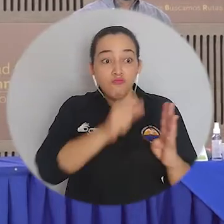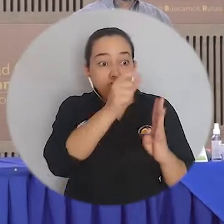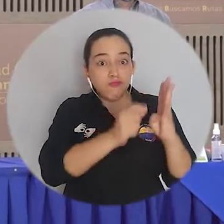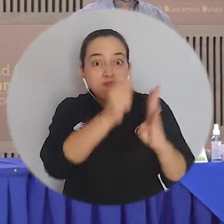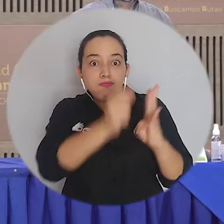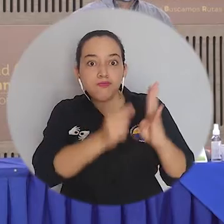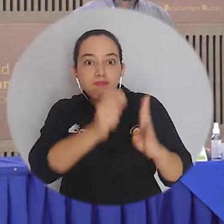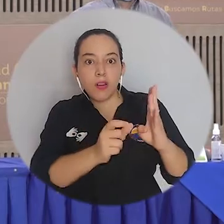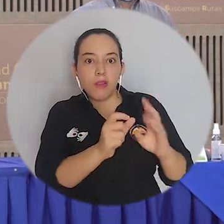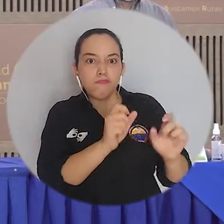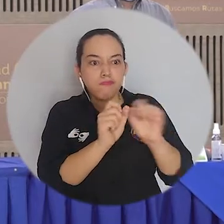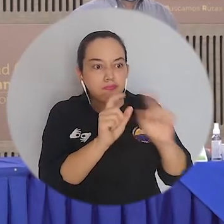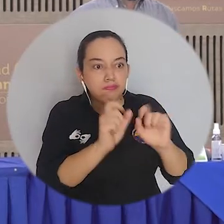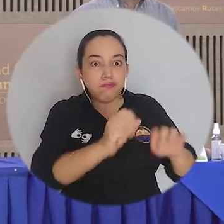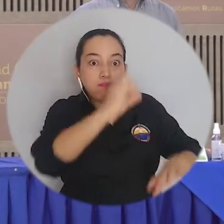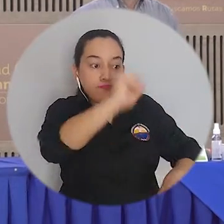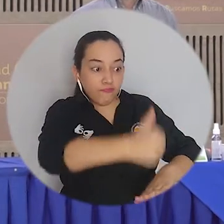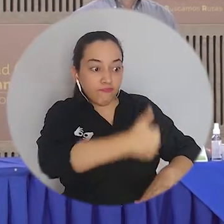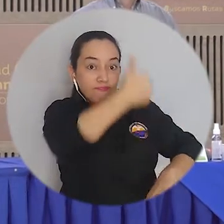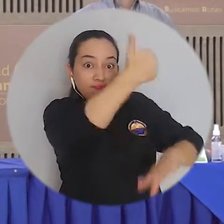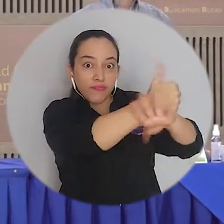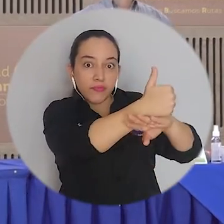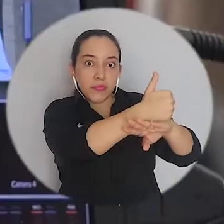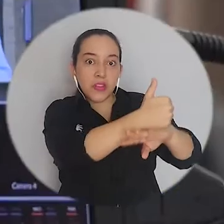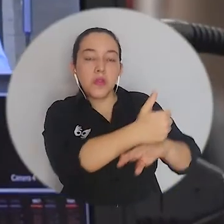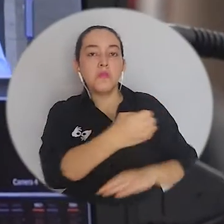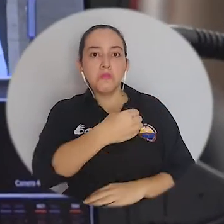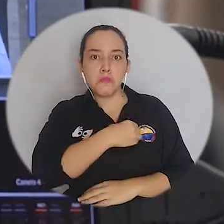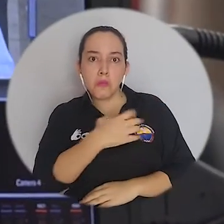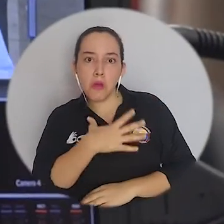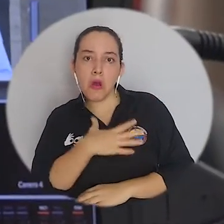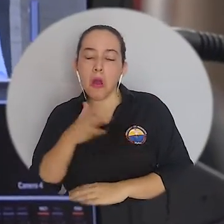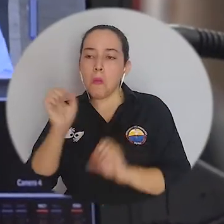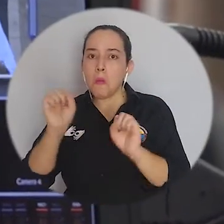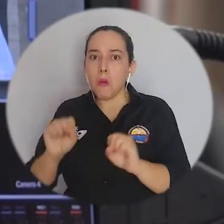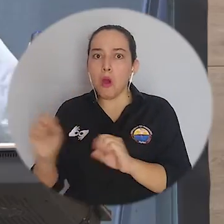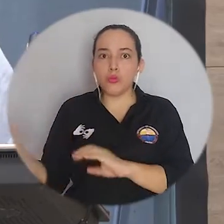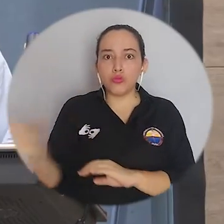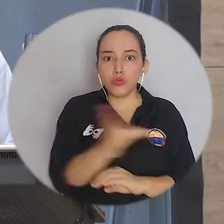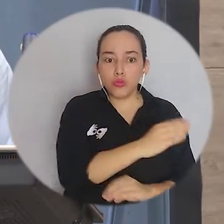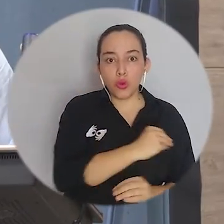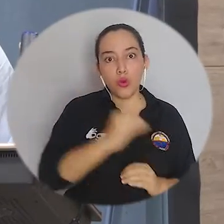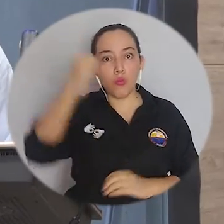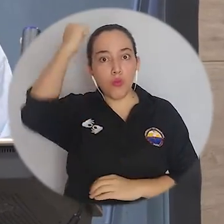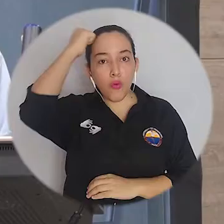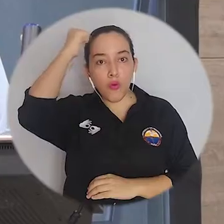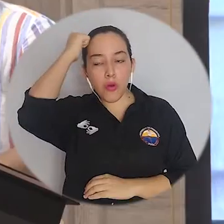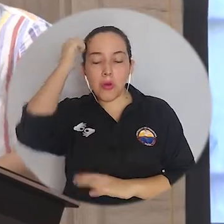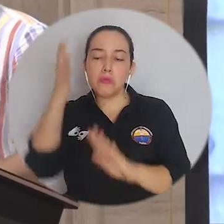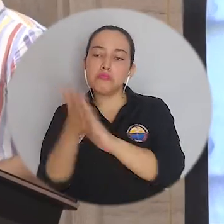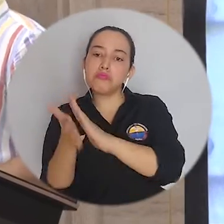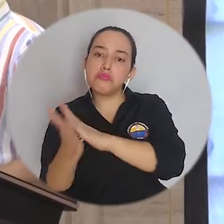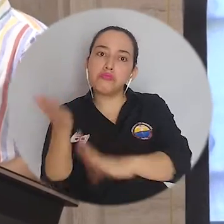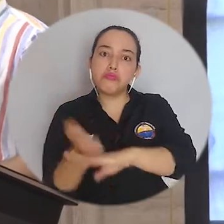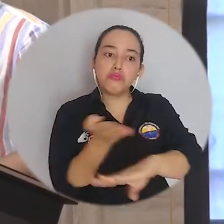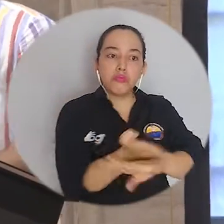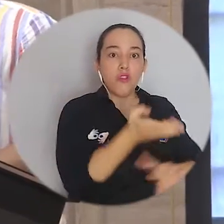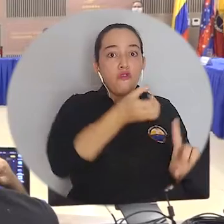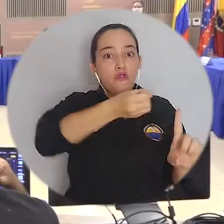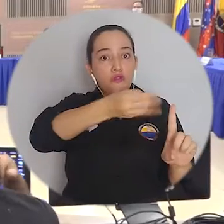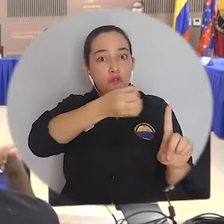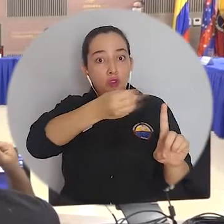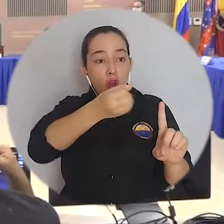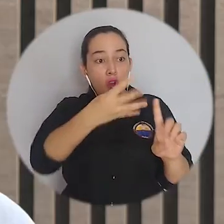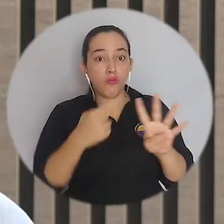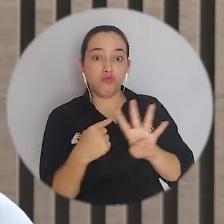Los candidatos a la consulta para rector de la Universidad del Magdalena tuvieron la oportunidad de dirigirse a la comunidad docente de la Alma Mater en el